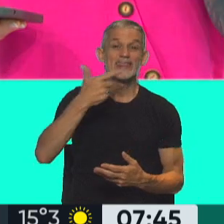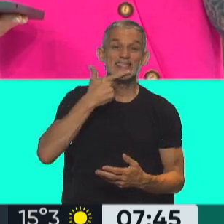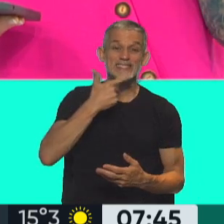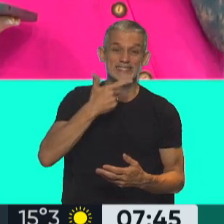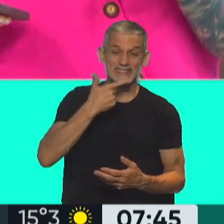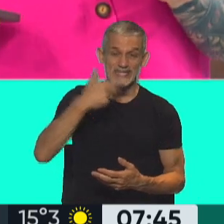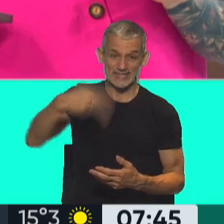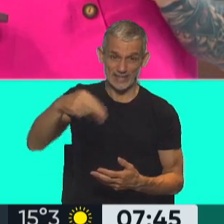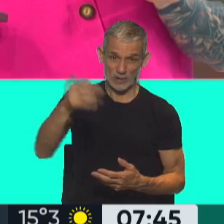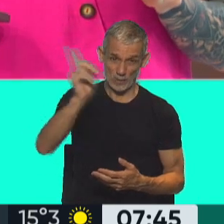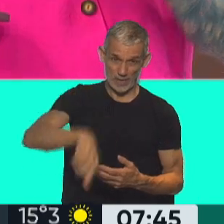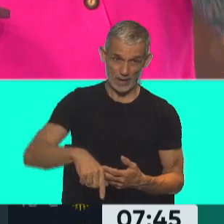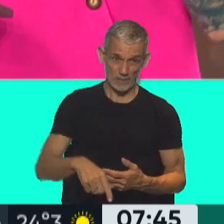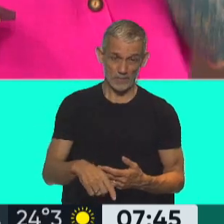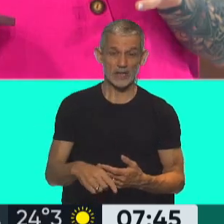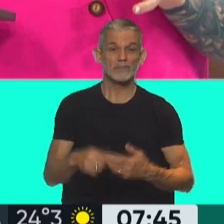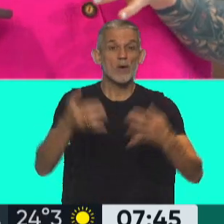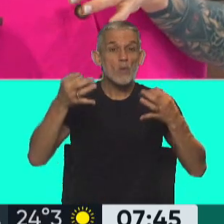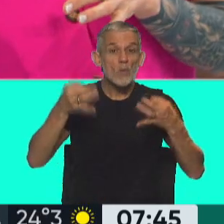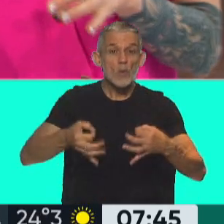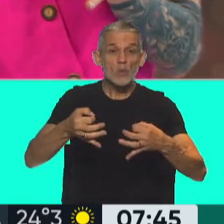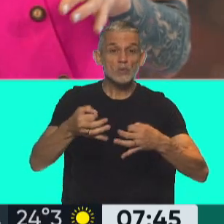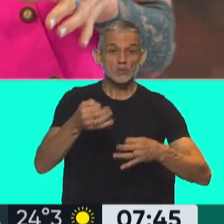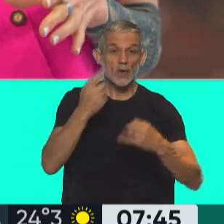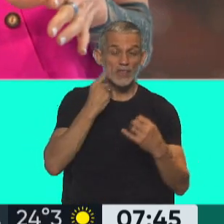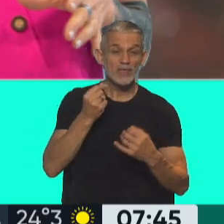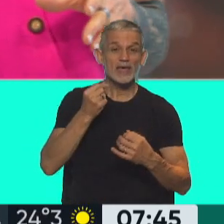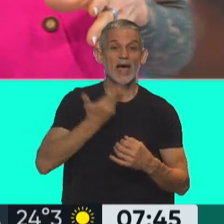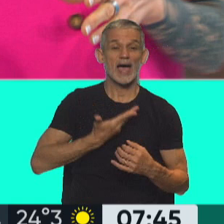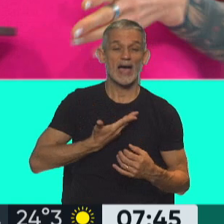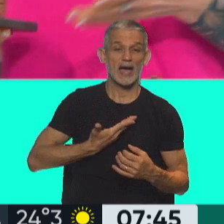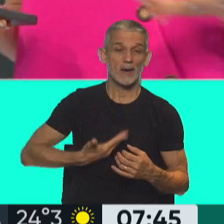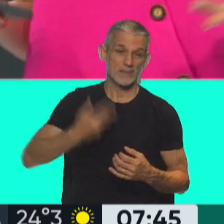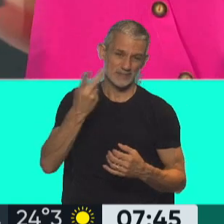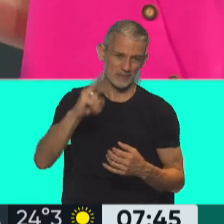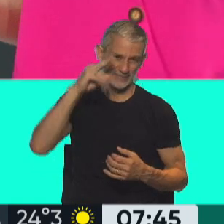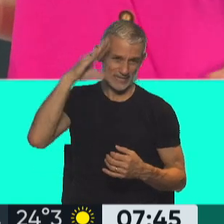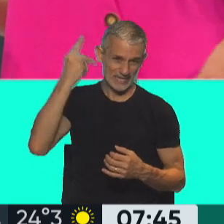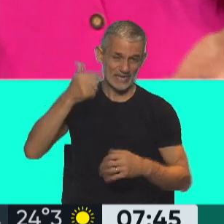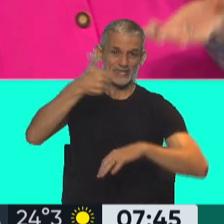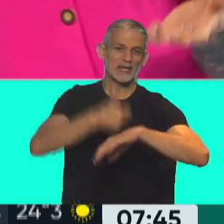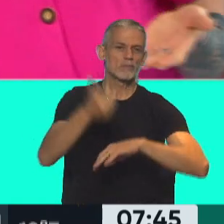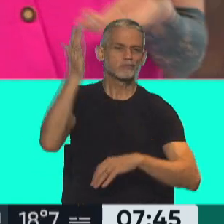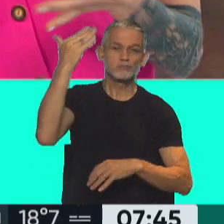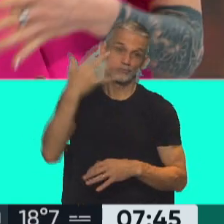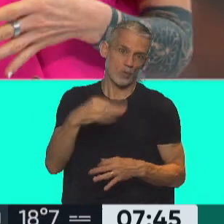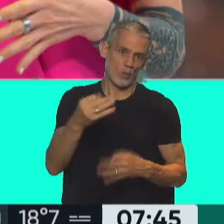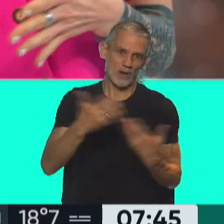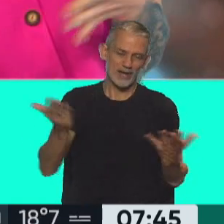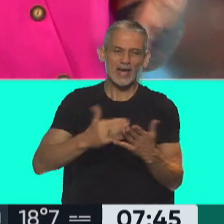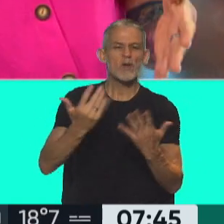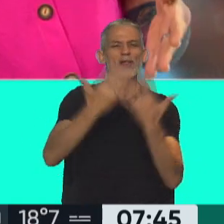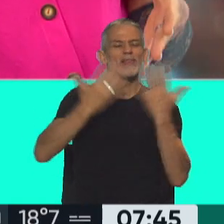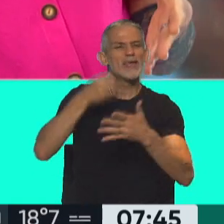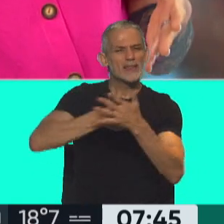de noviembre. Justo. Justamente ese día, Cristina Fernández de Kirchner va a estar encabezando como única oradora un acto por el Día de la